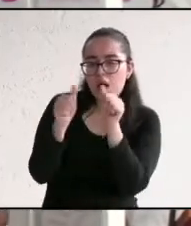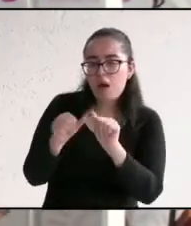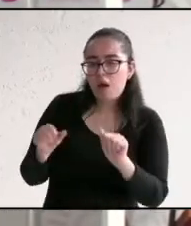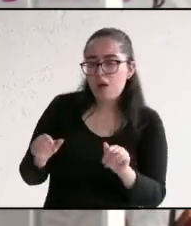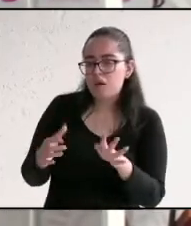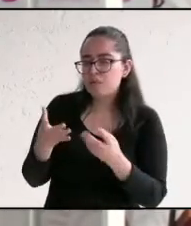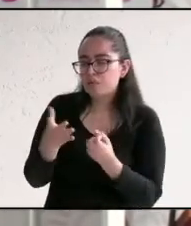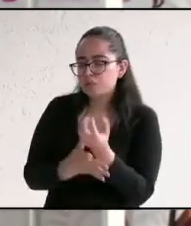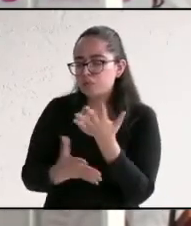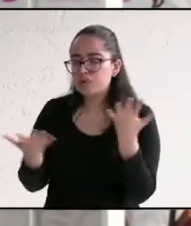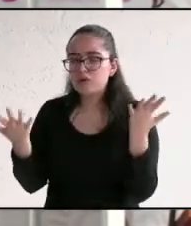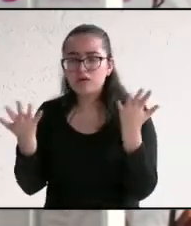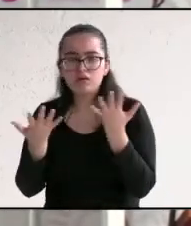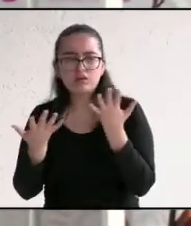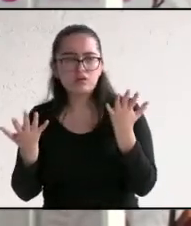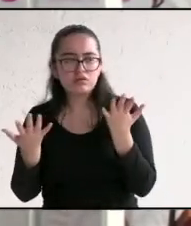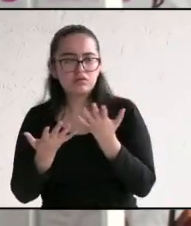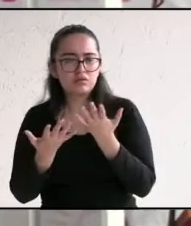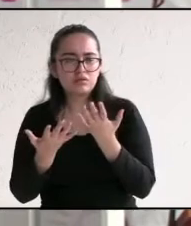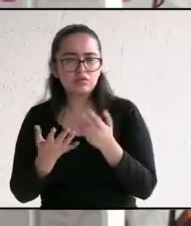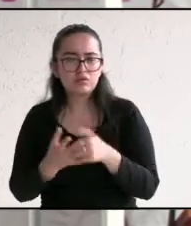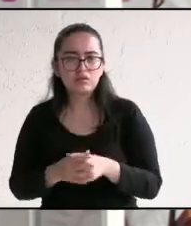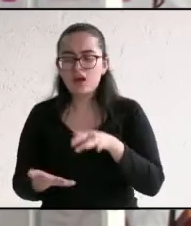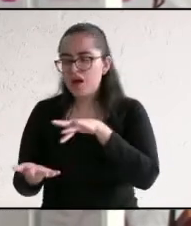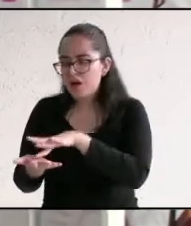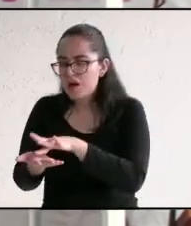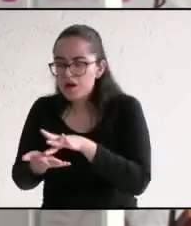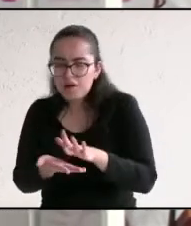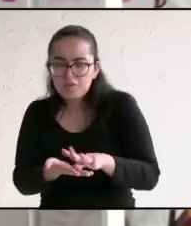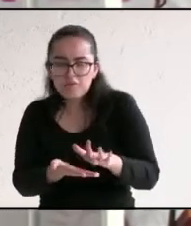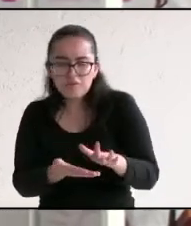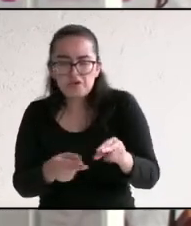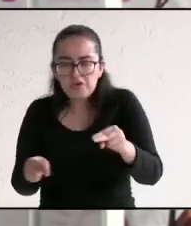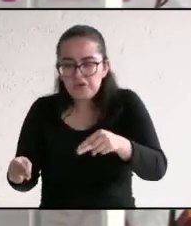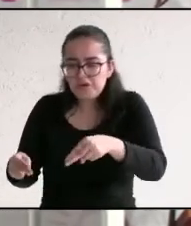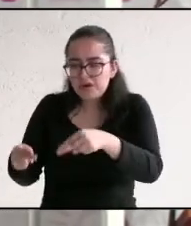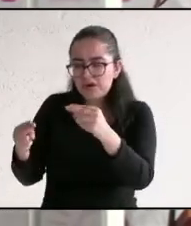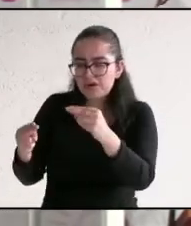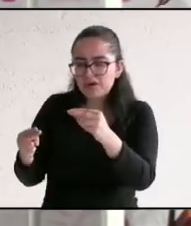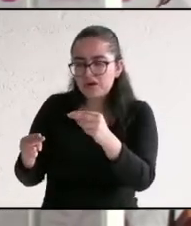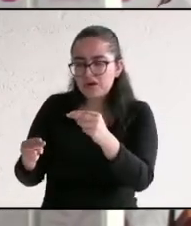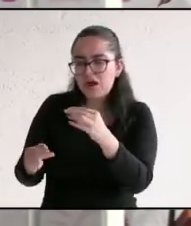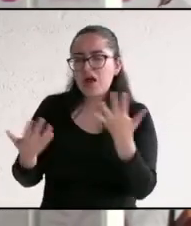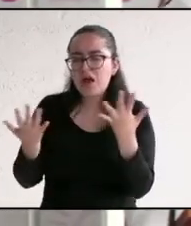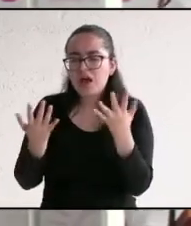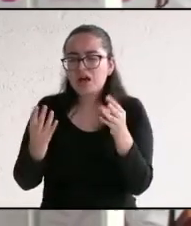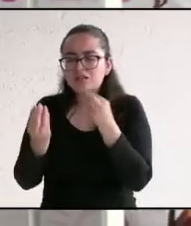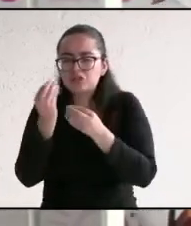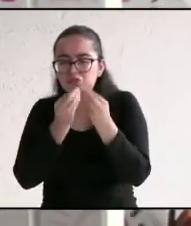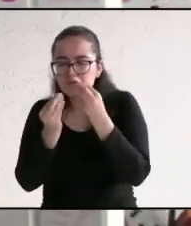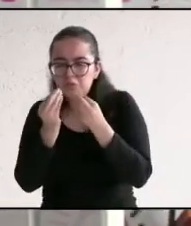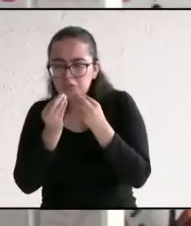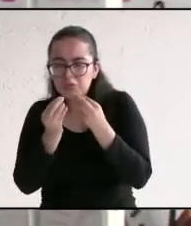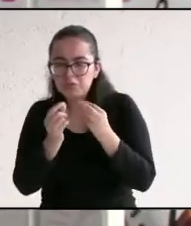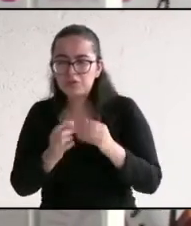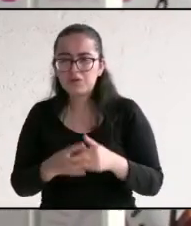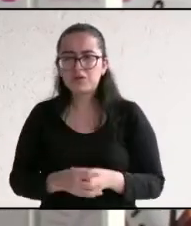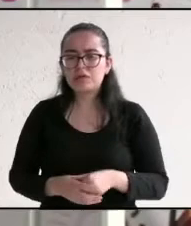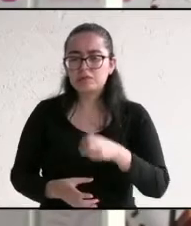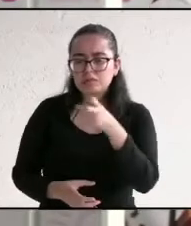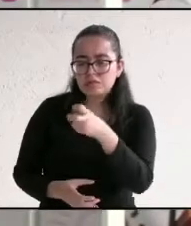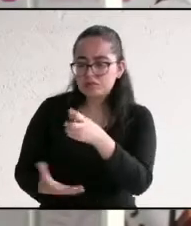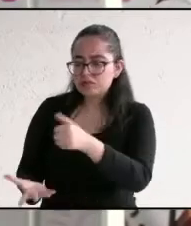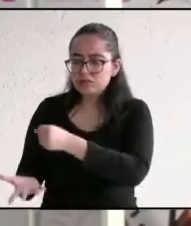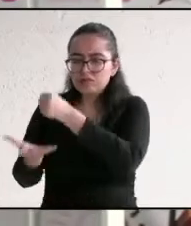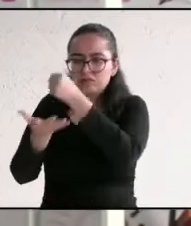de apoyar a aquellas personas emprendedoras, los que preparan botanas, jamoncillo. Con esos recursos que se obtengan de la